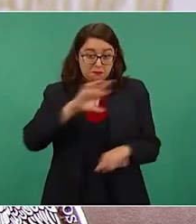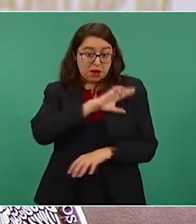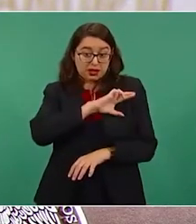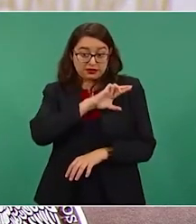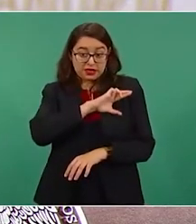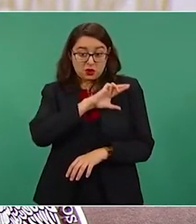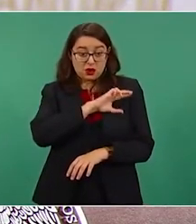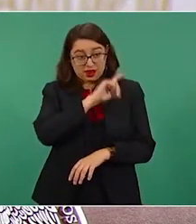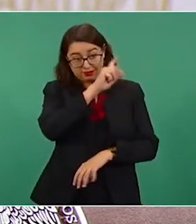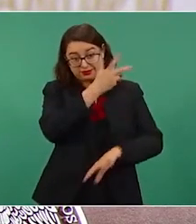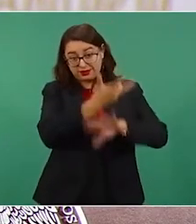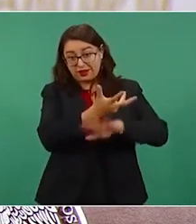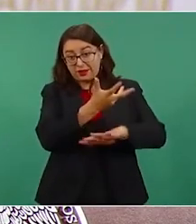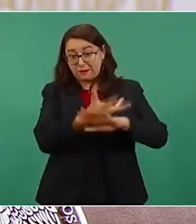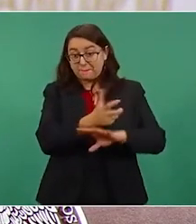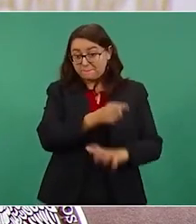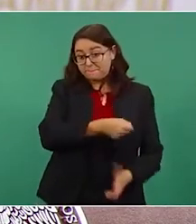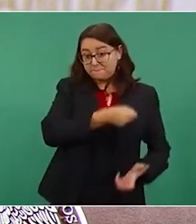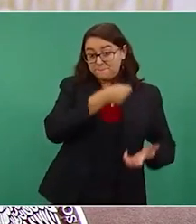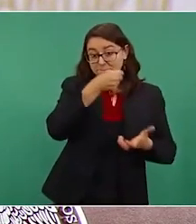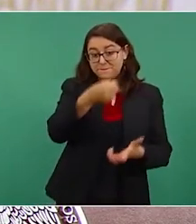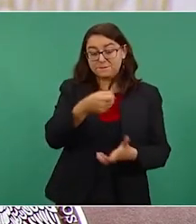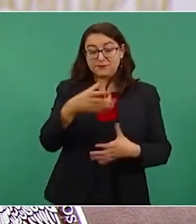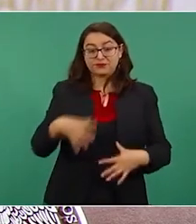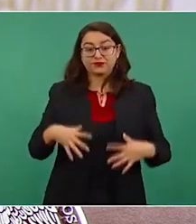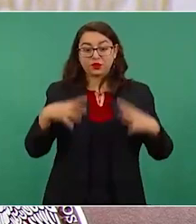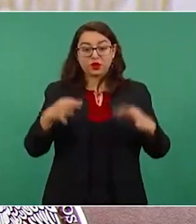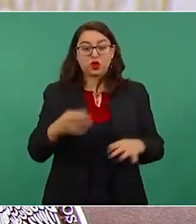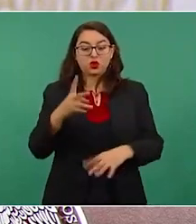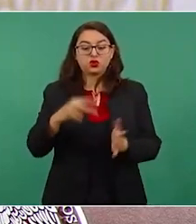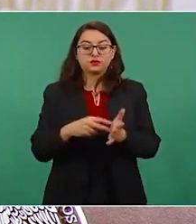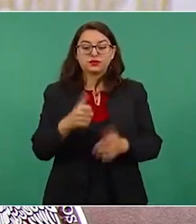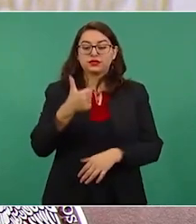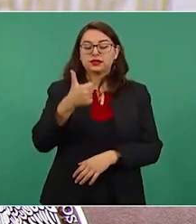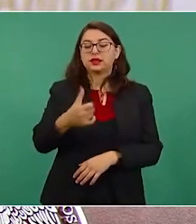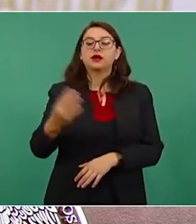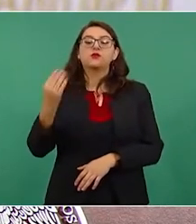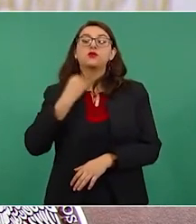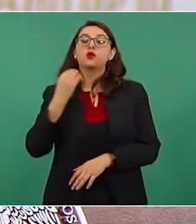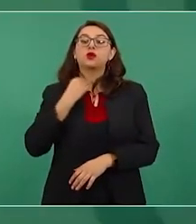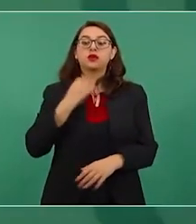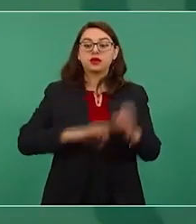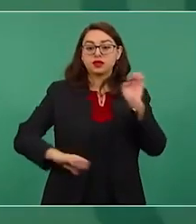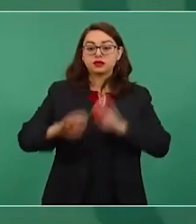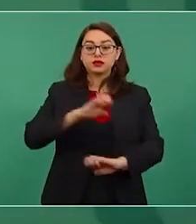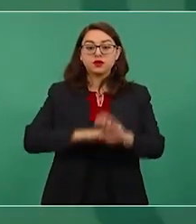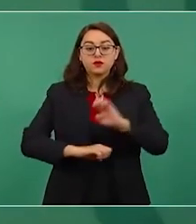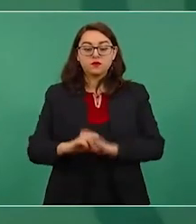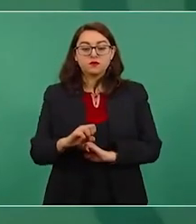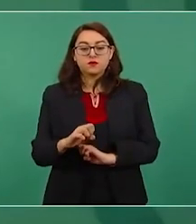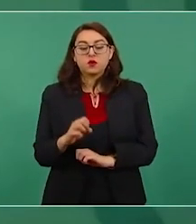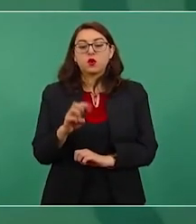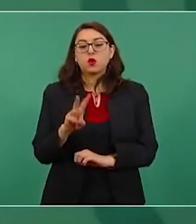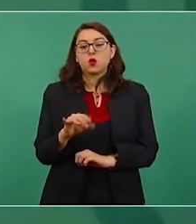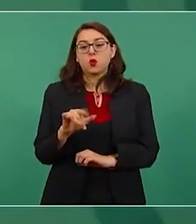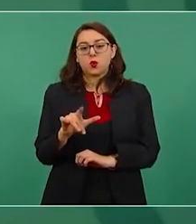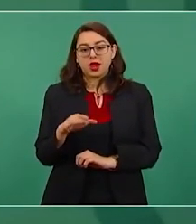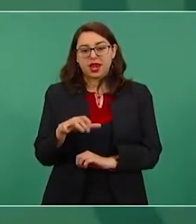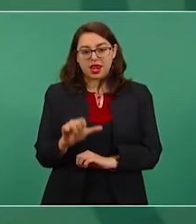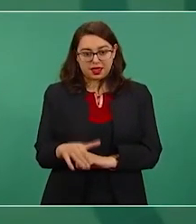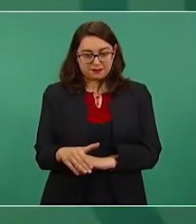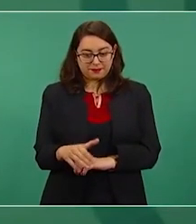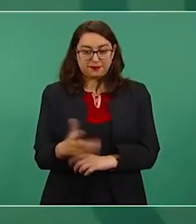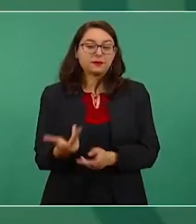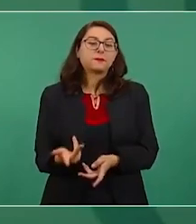organización estadounidense fundada en 2006 por el abogado y empresario William Holrick,